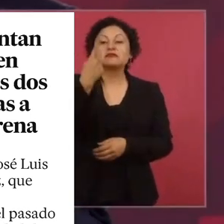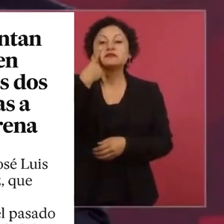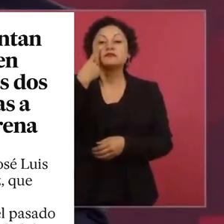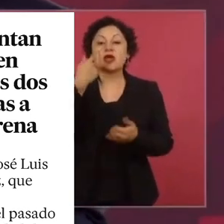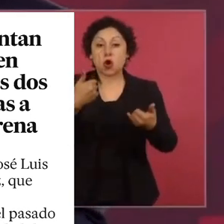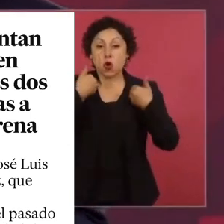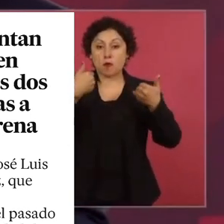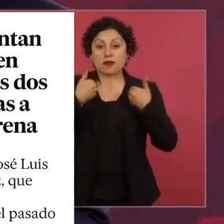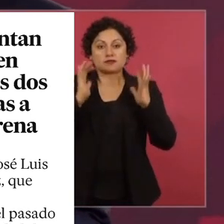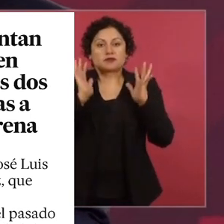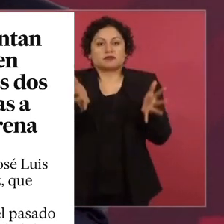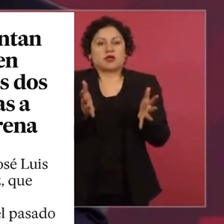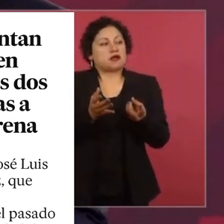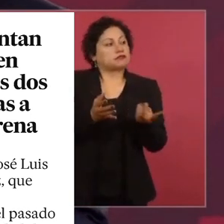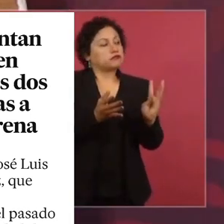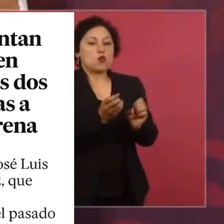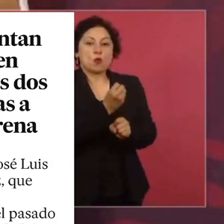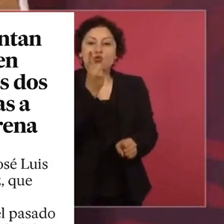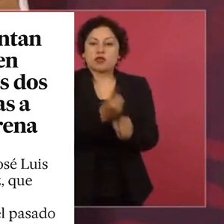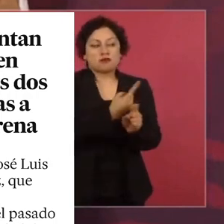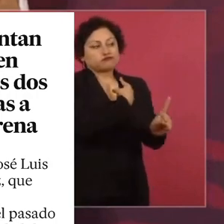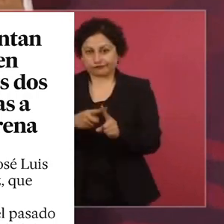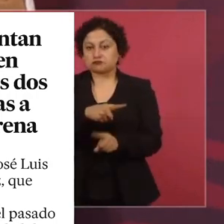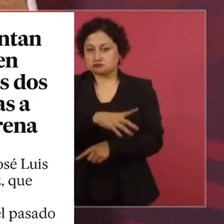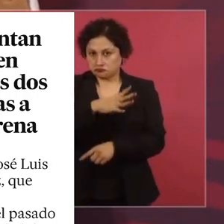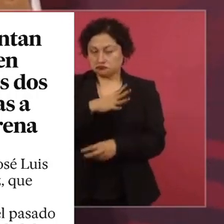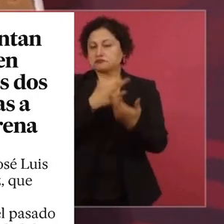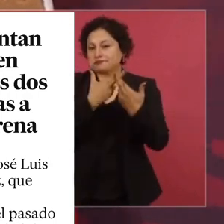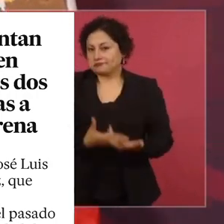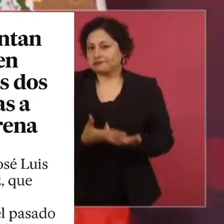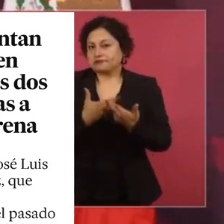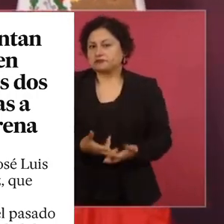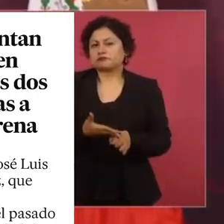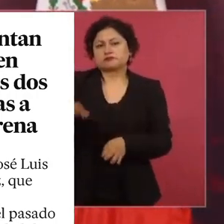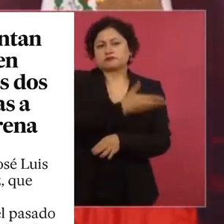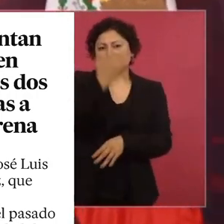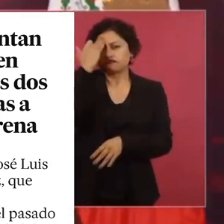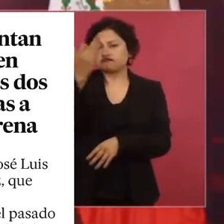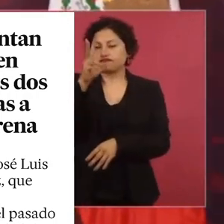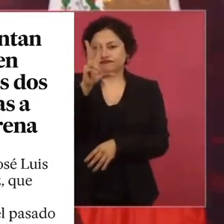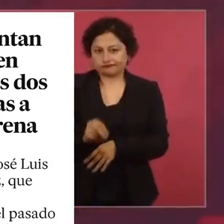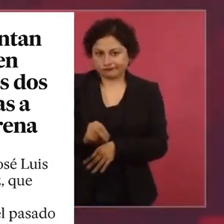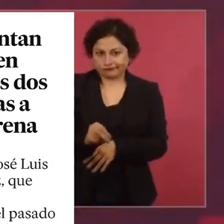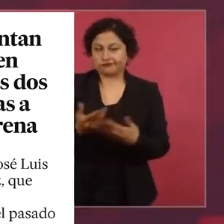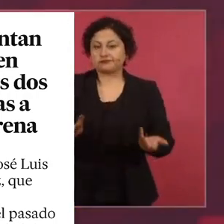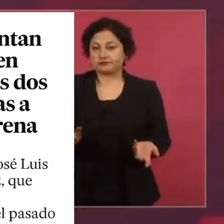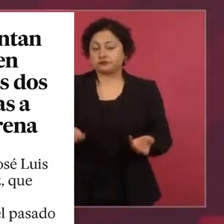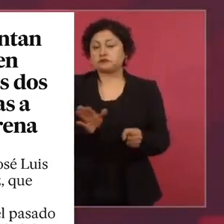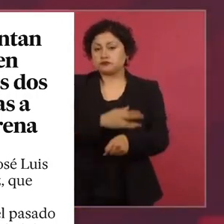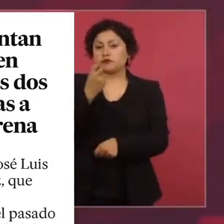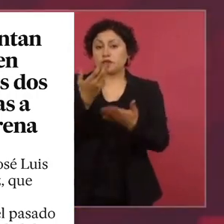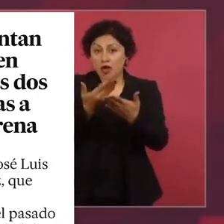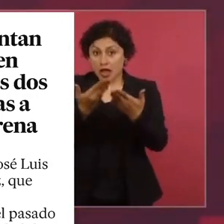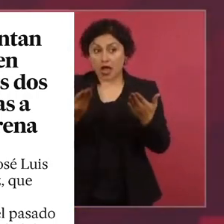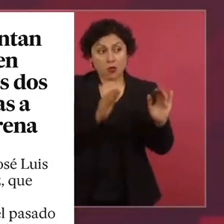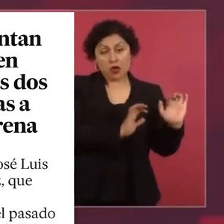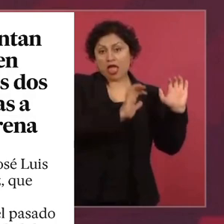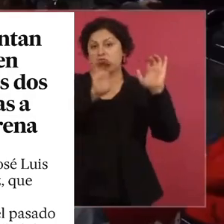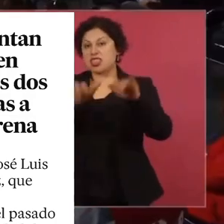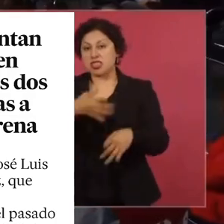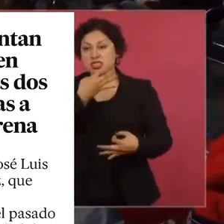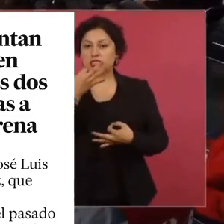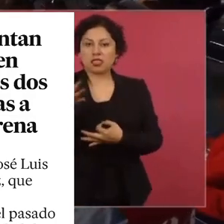teniendo oportunidades de estudio, de trabajo, lo que no se hacía antes. Y ya no es fácil que puedan los delincuentes